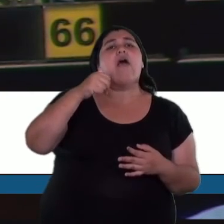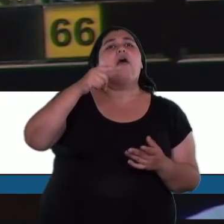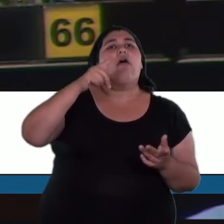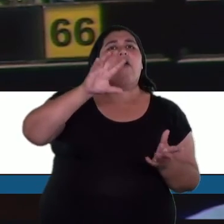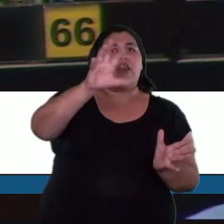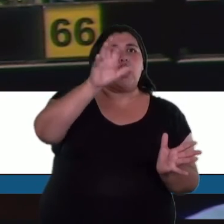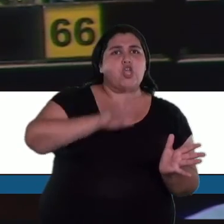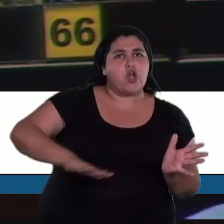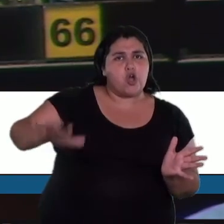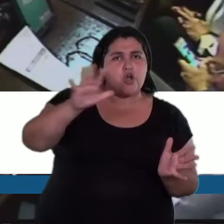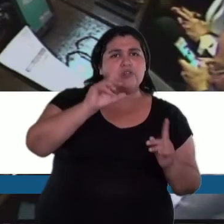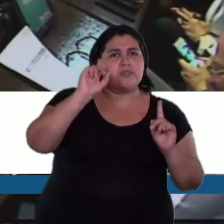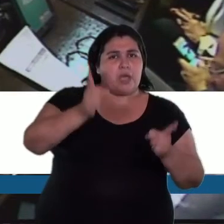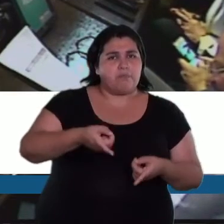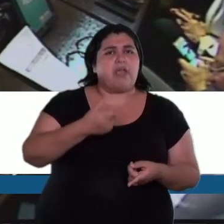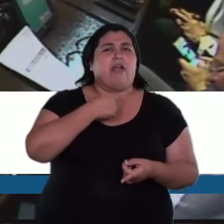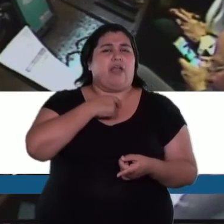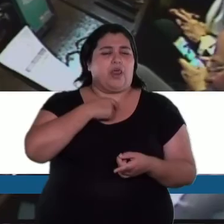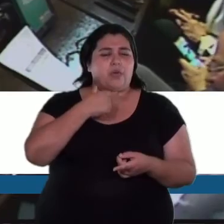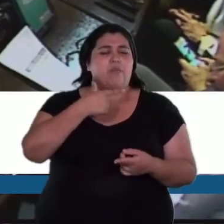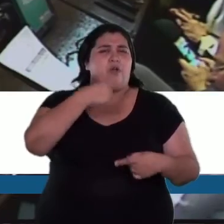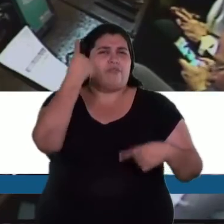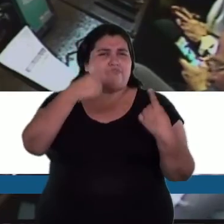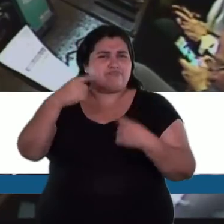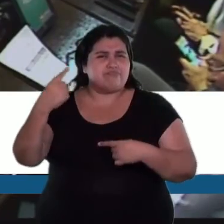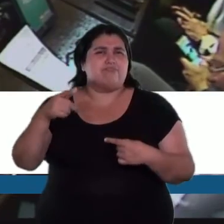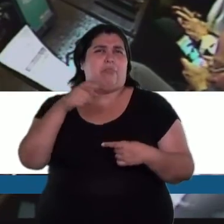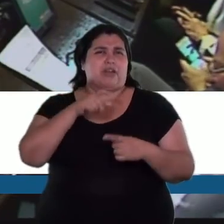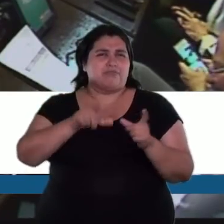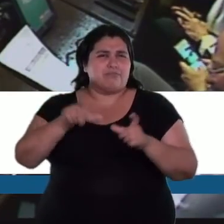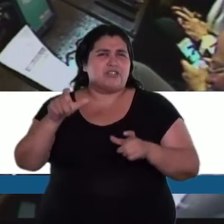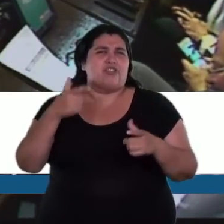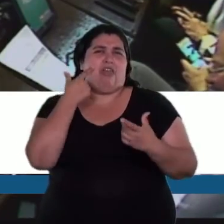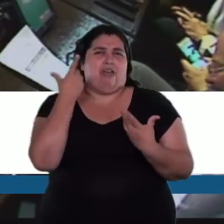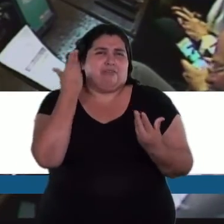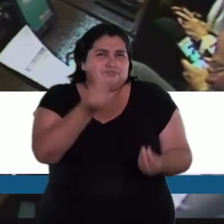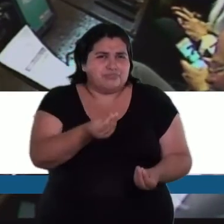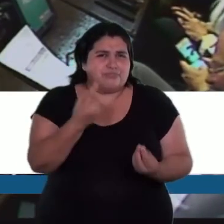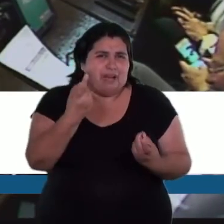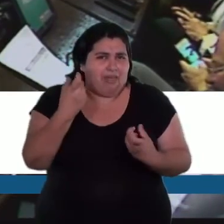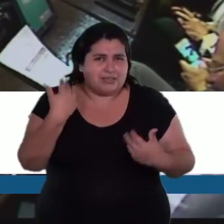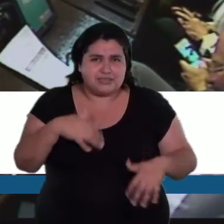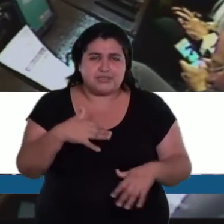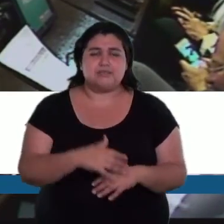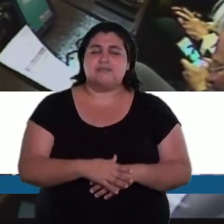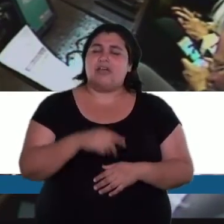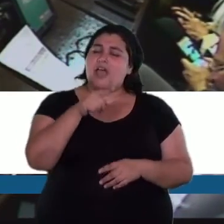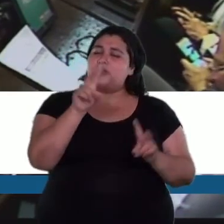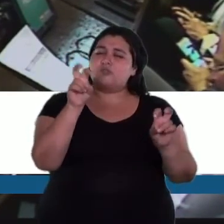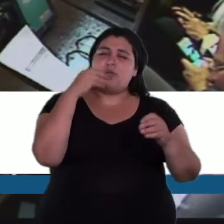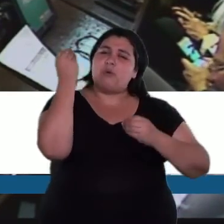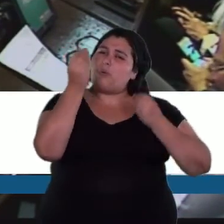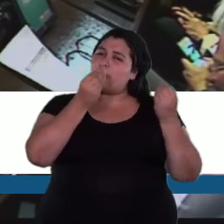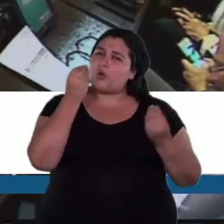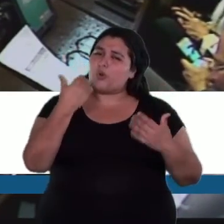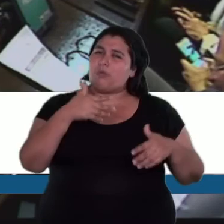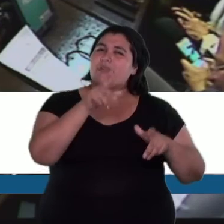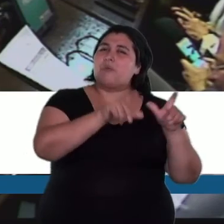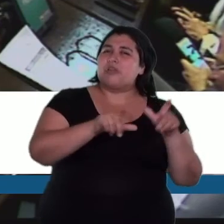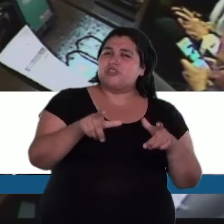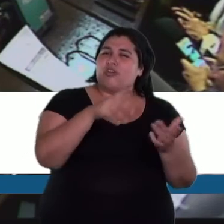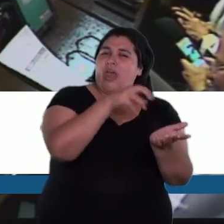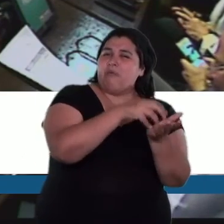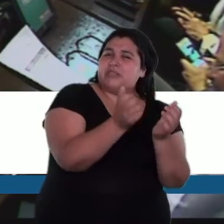vencían, dejando desamparados a miles y miles de bonaerenses. Es un tema que preocupa mucho a los productores